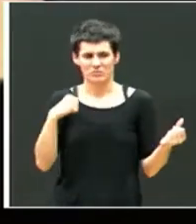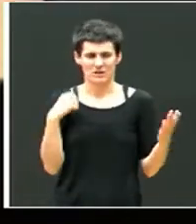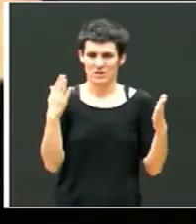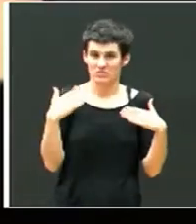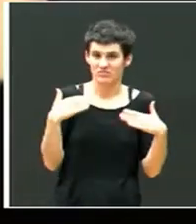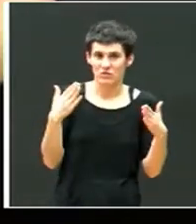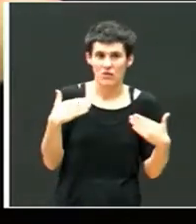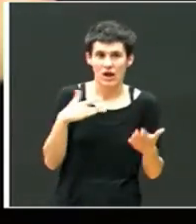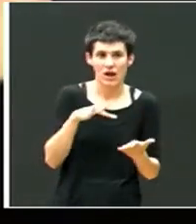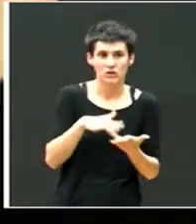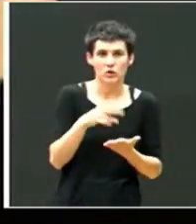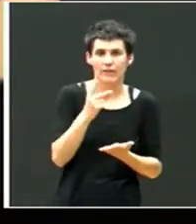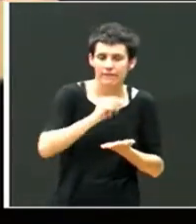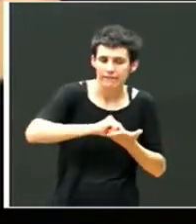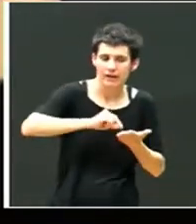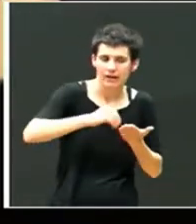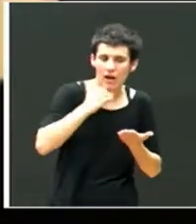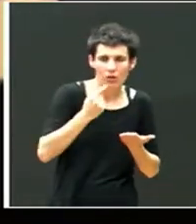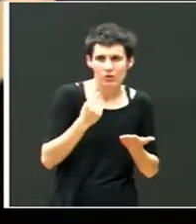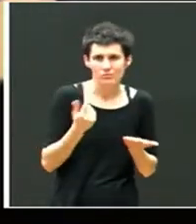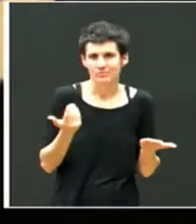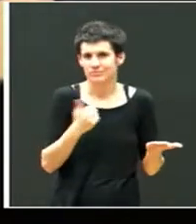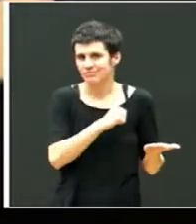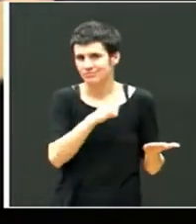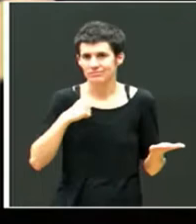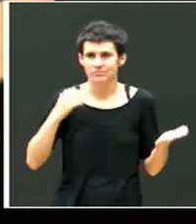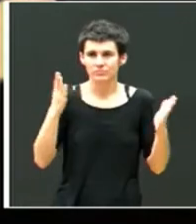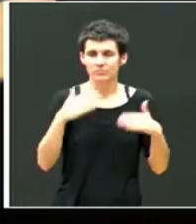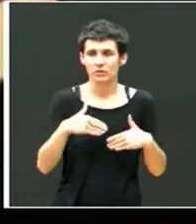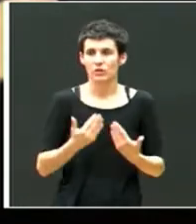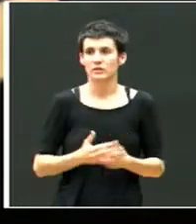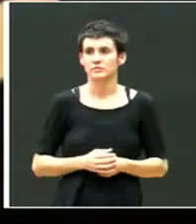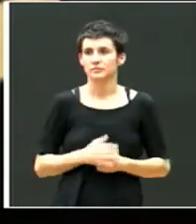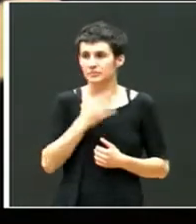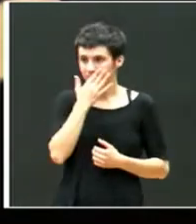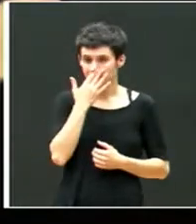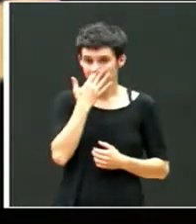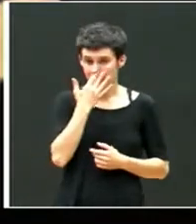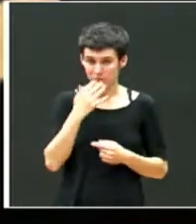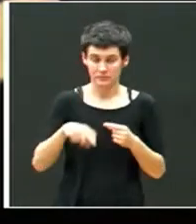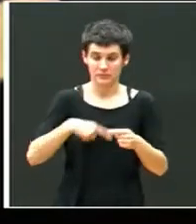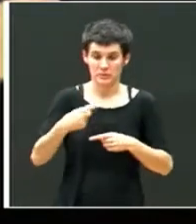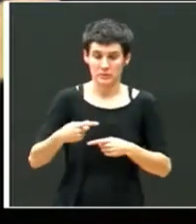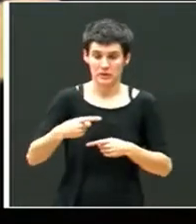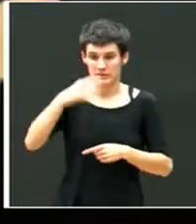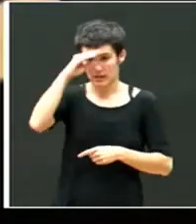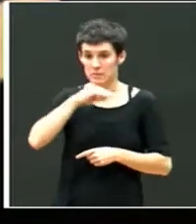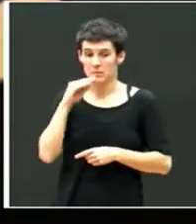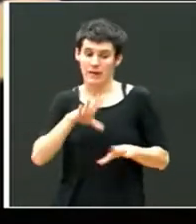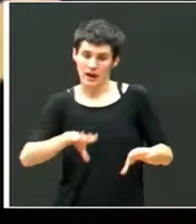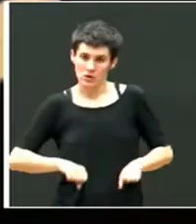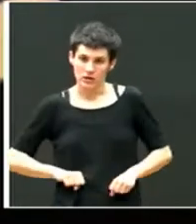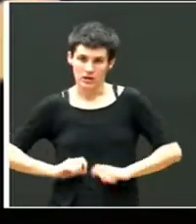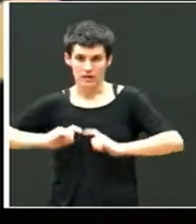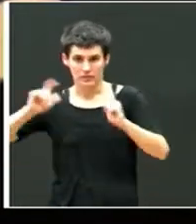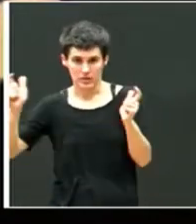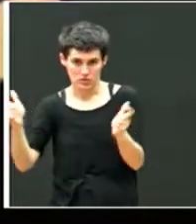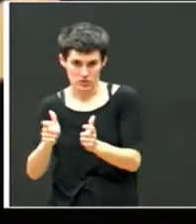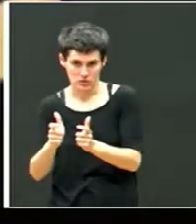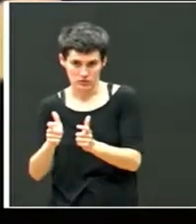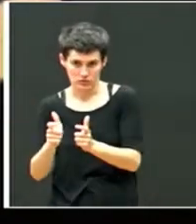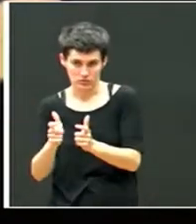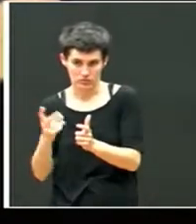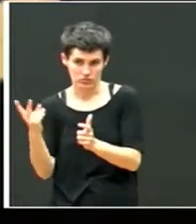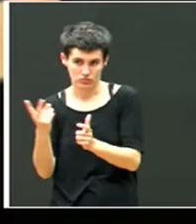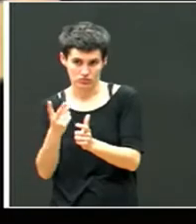hacer tareas. Lo primero que hicimos después fue reunirnos con los padres de acogida, cuya relación, hay que decirlo,